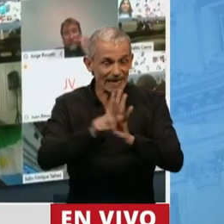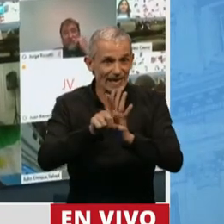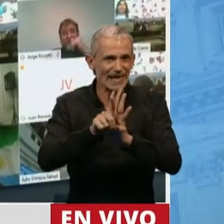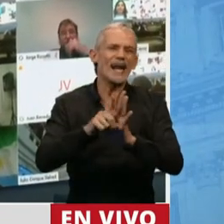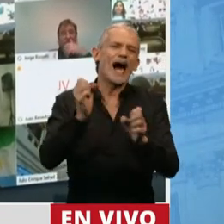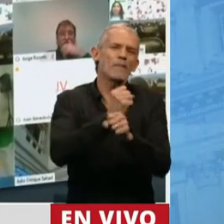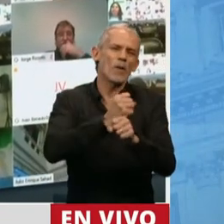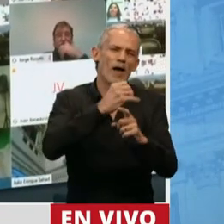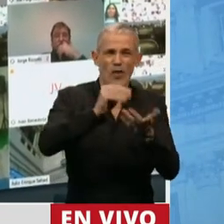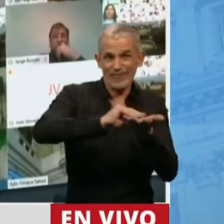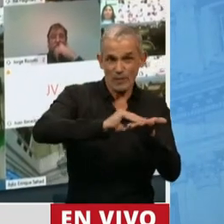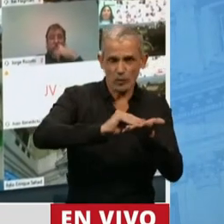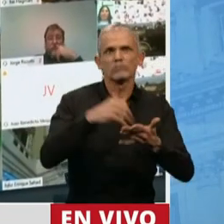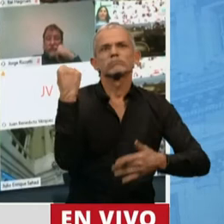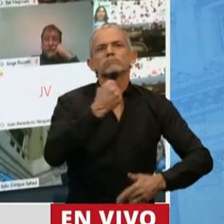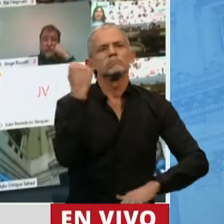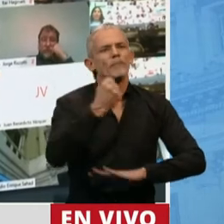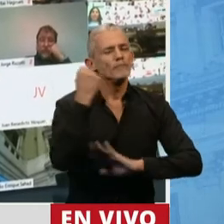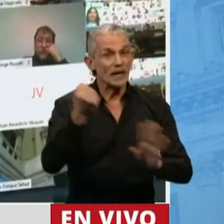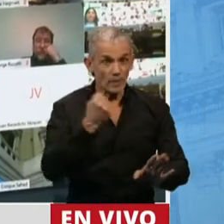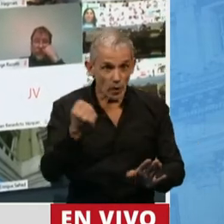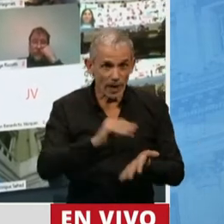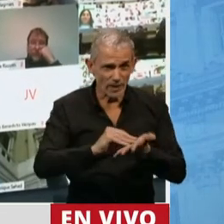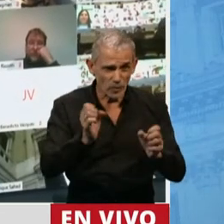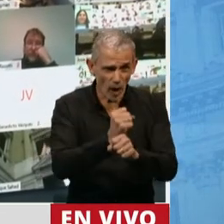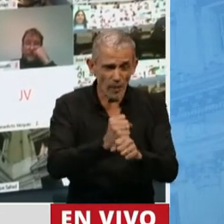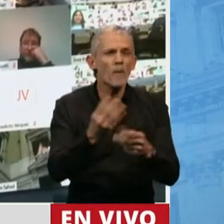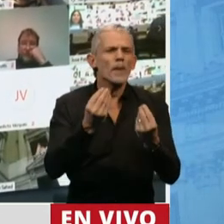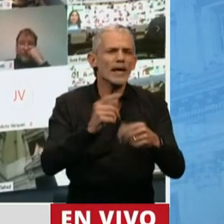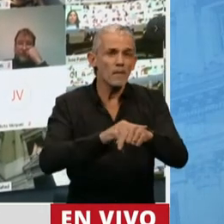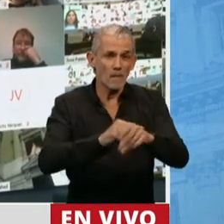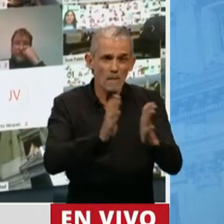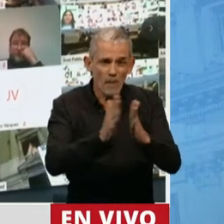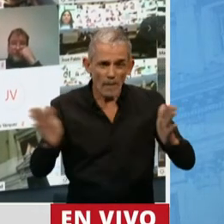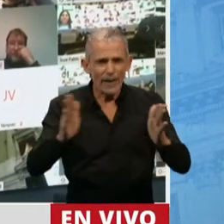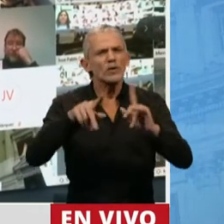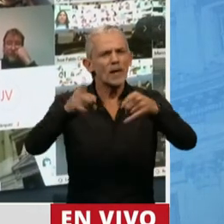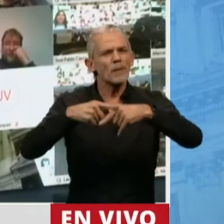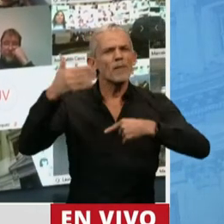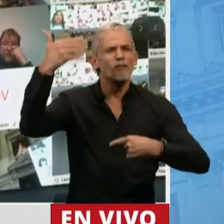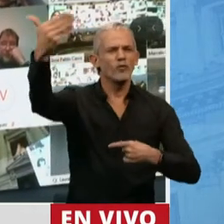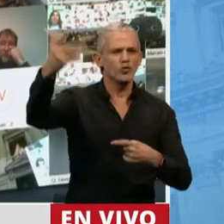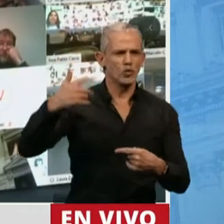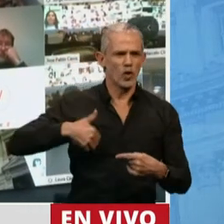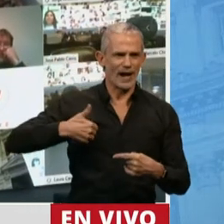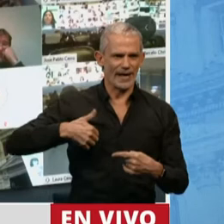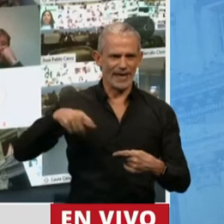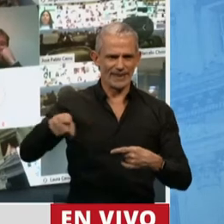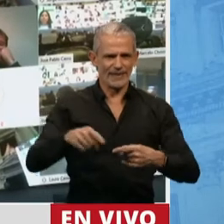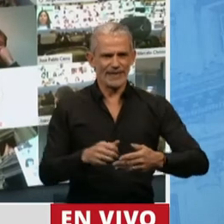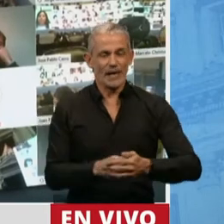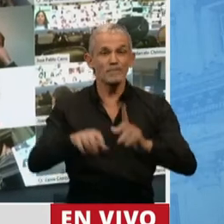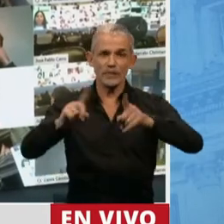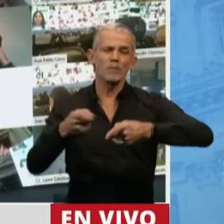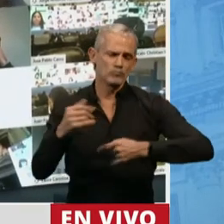media sanción que es fundamental para no solamente el momento en que estamos, sino para el futuro de la Argentina. Porque también eso lo tenemos que